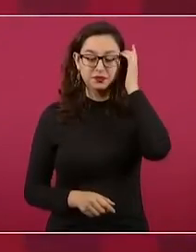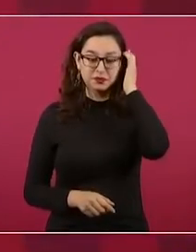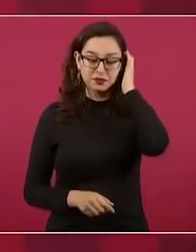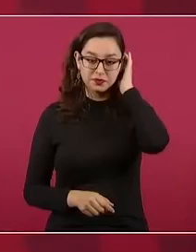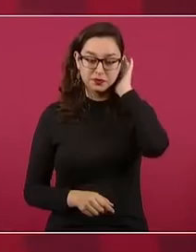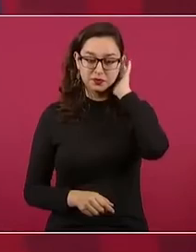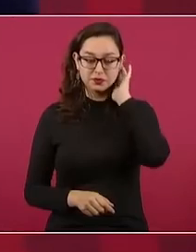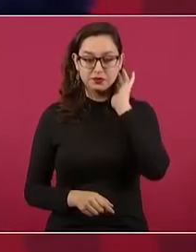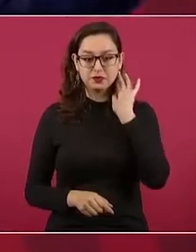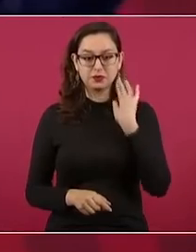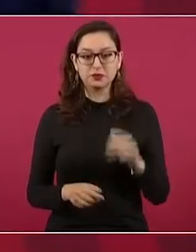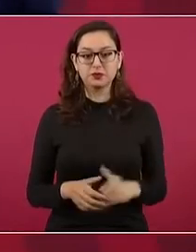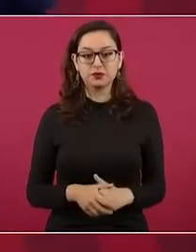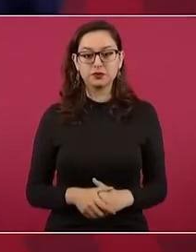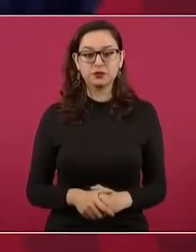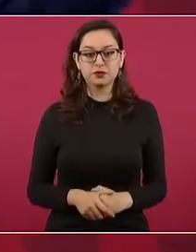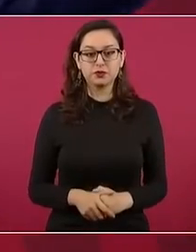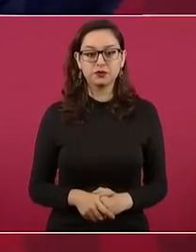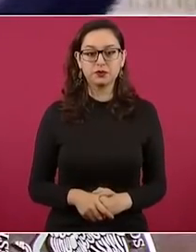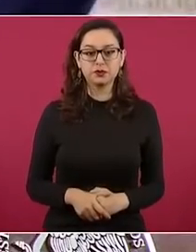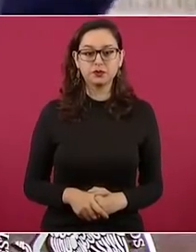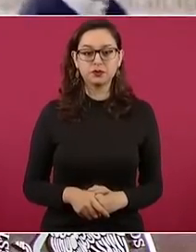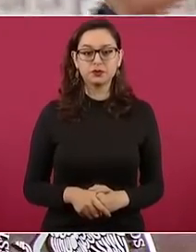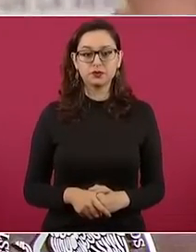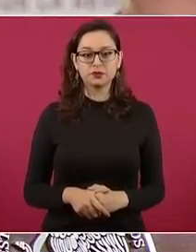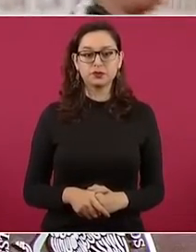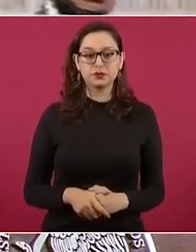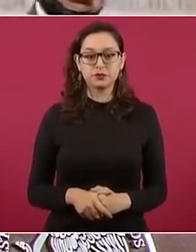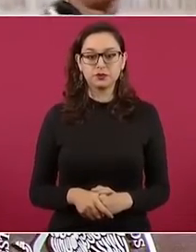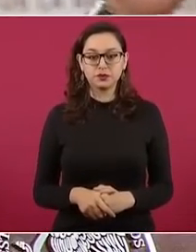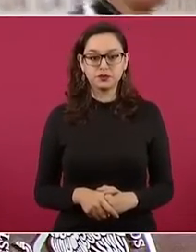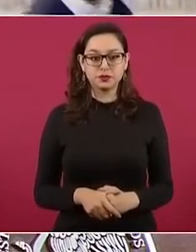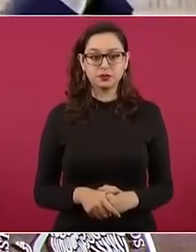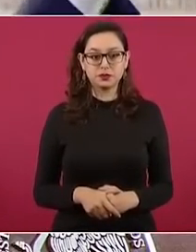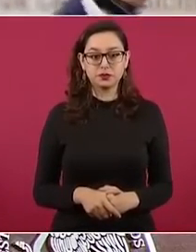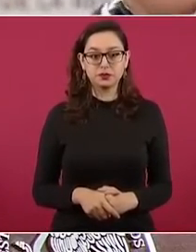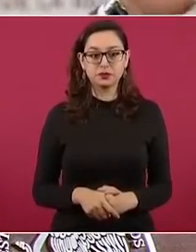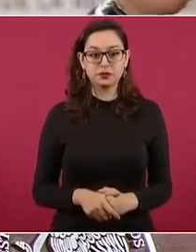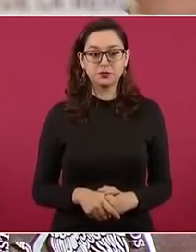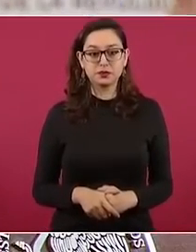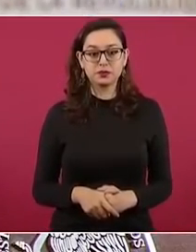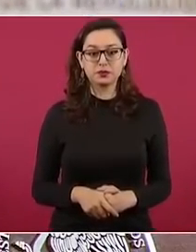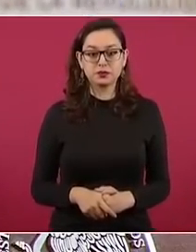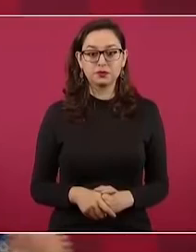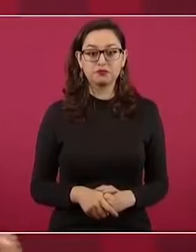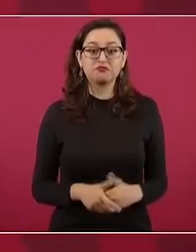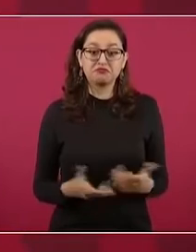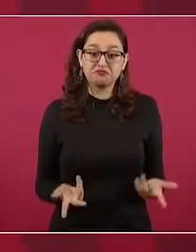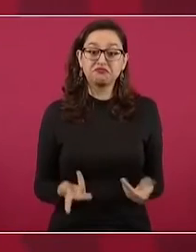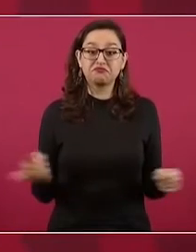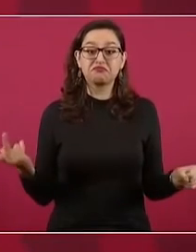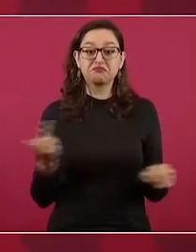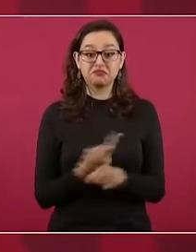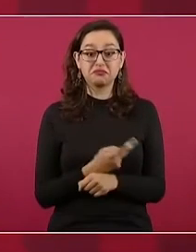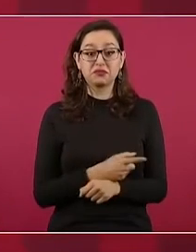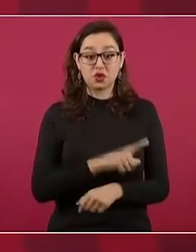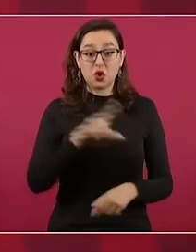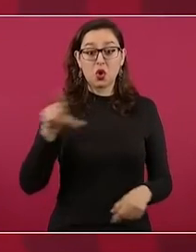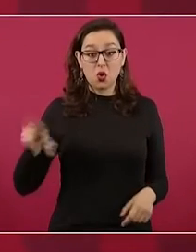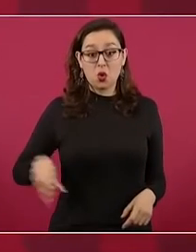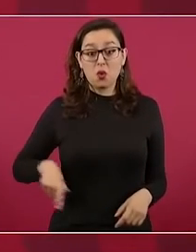porque todavía está tomada una parte del gobierno. No hemos logrado